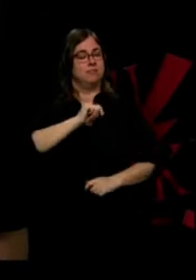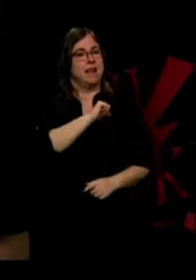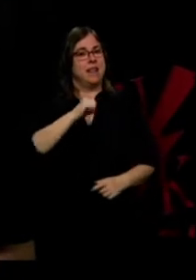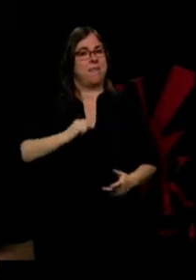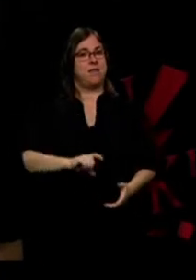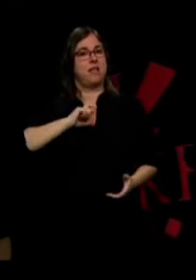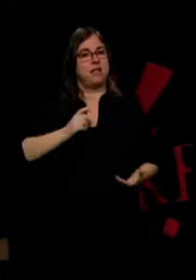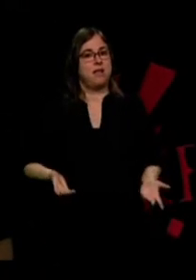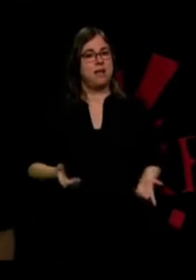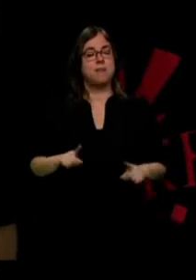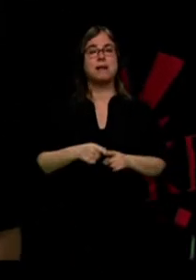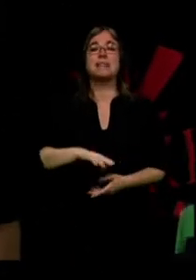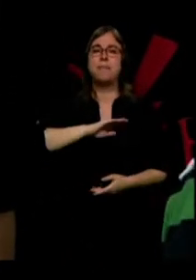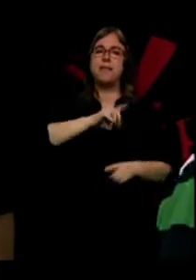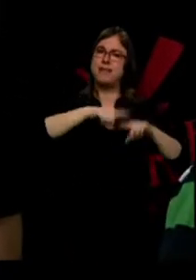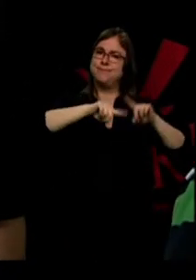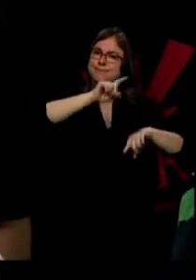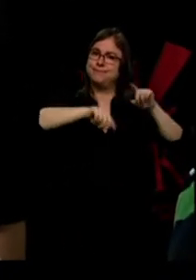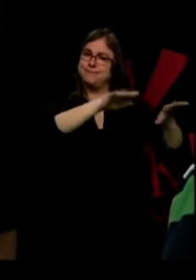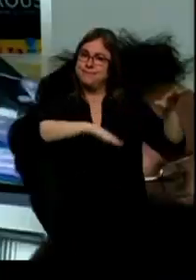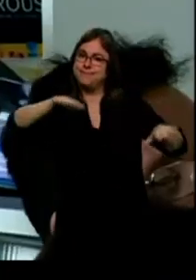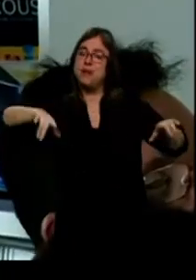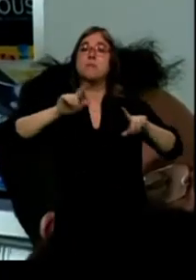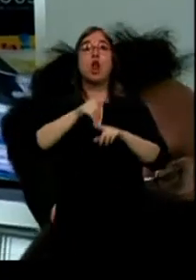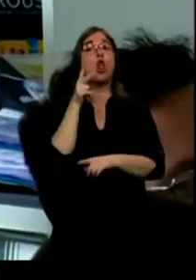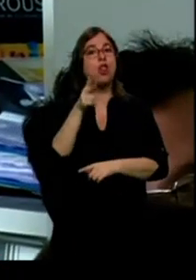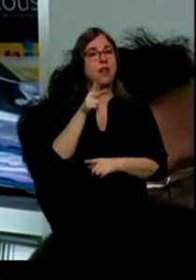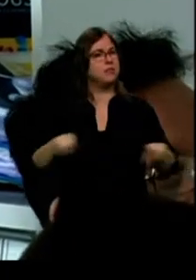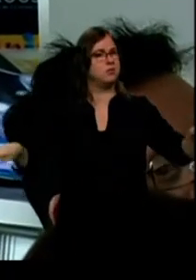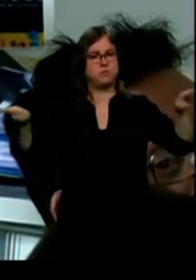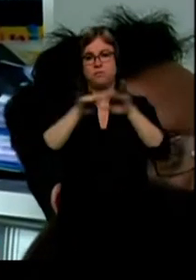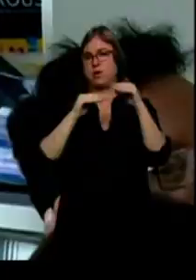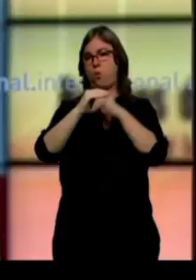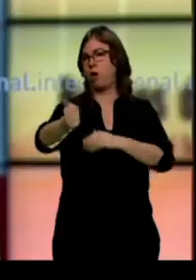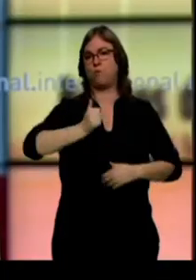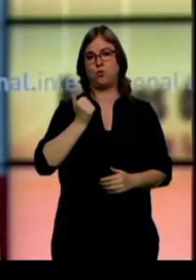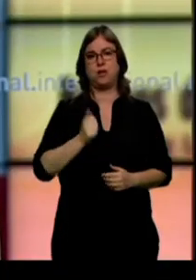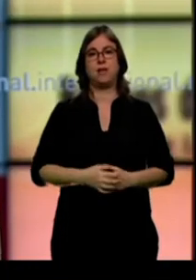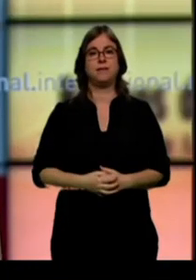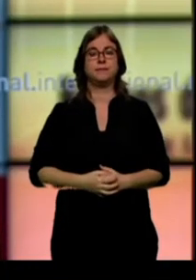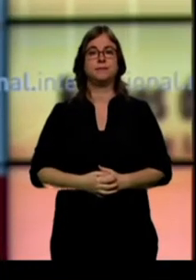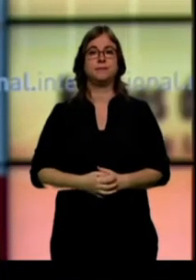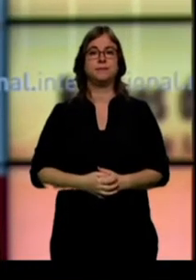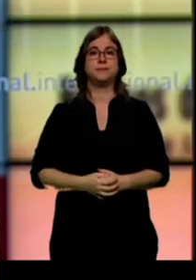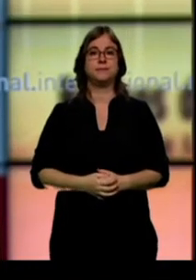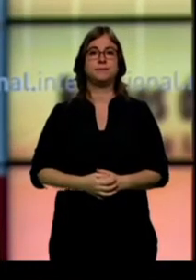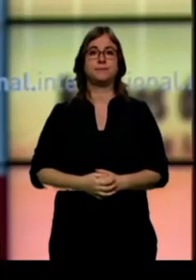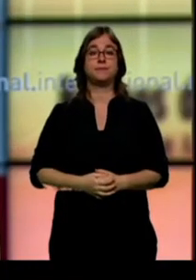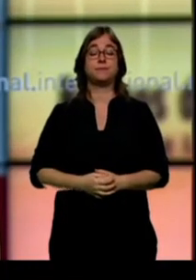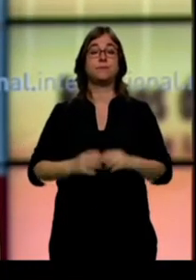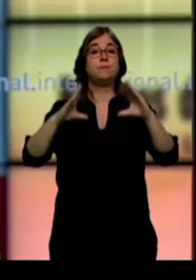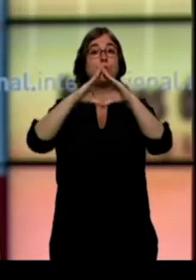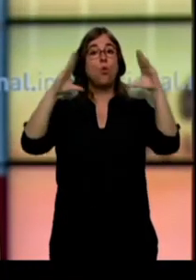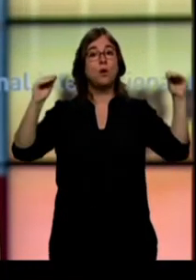Tienen capacidades diferentes pero tienen también derecho a las mismas oportunidades. La Universidad de Salamanca